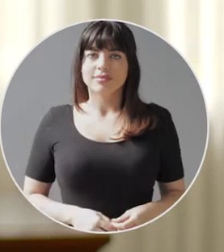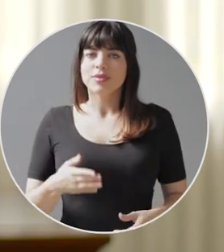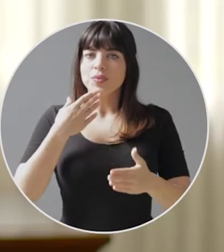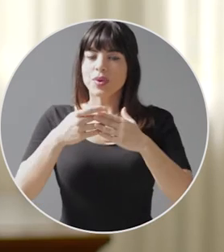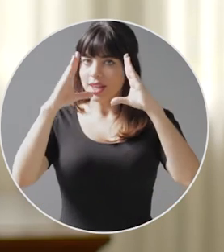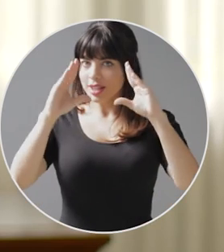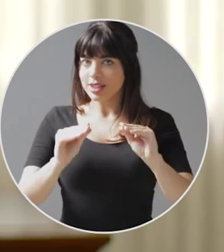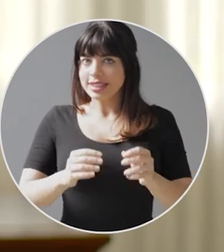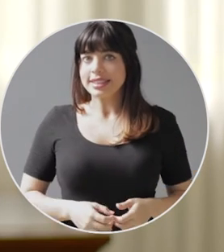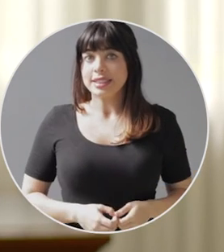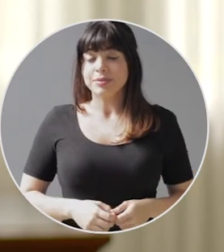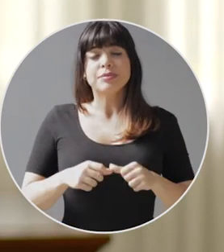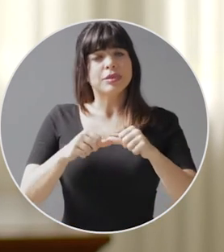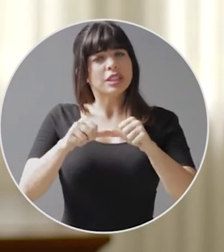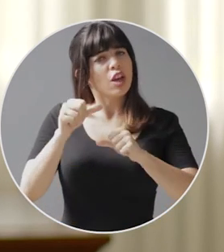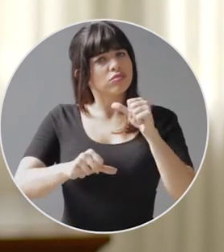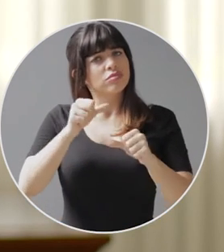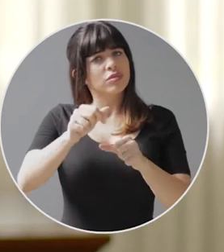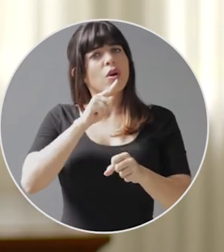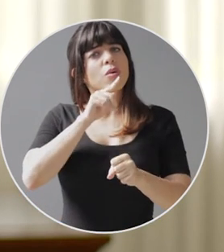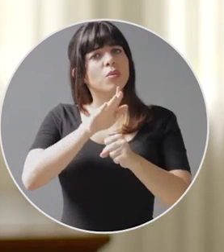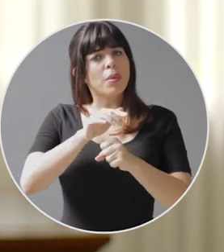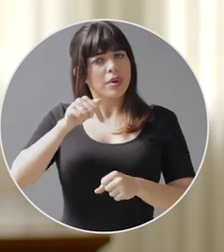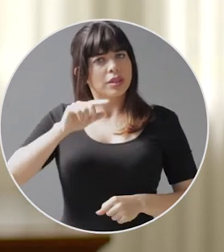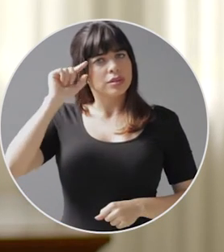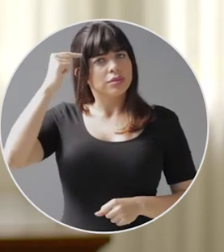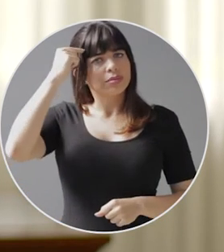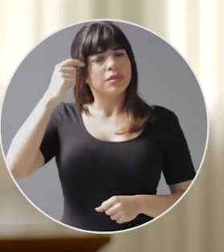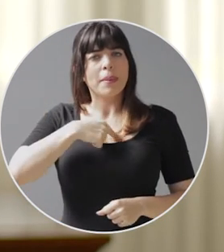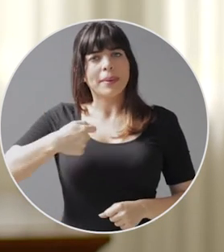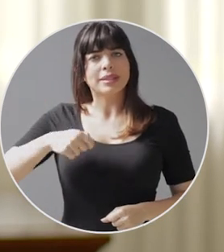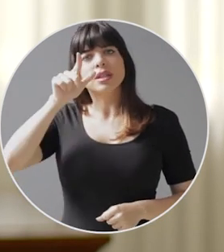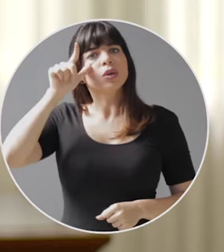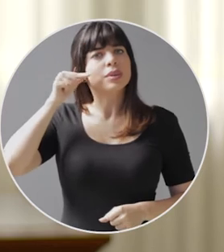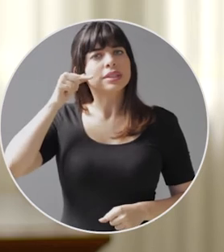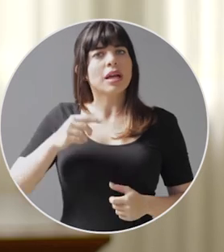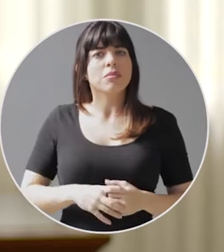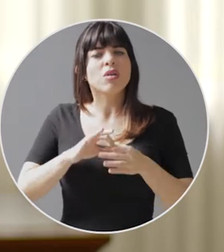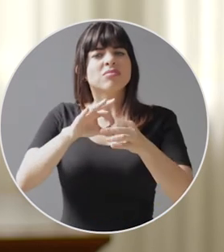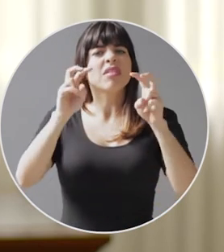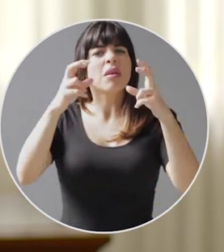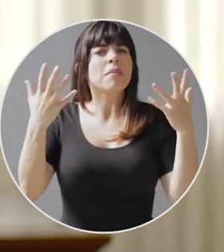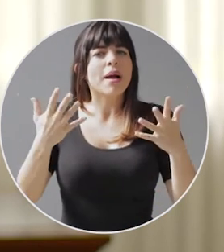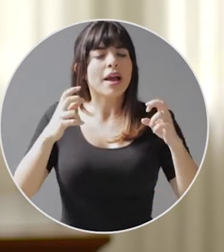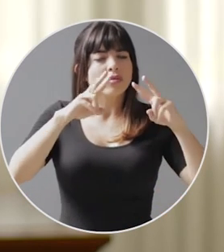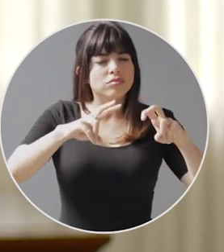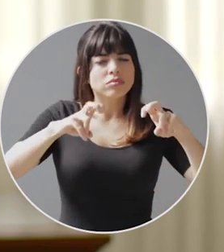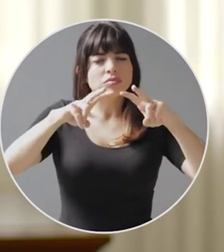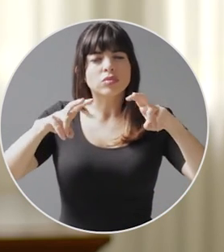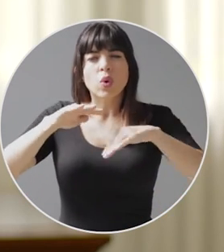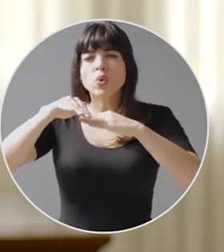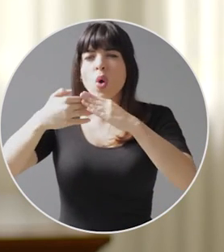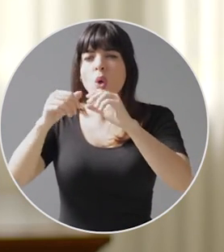Buenas noches. Sigue adelante el compromiso de la administración del presidente Luis Guillermo Solís con la revisión de